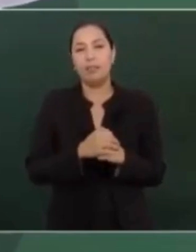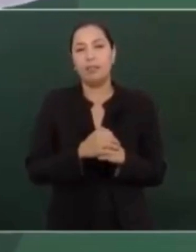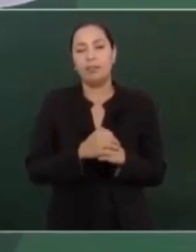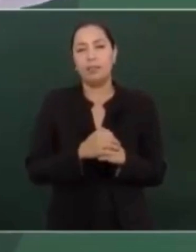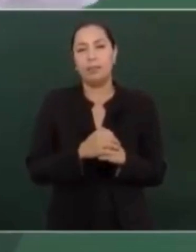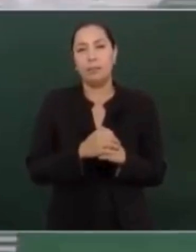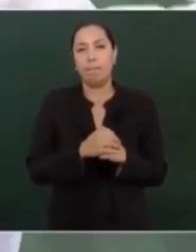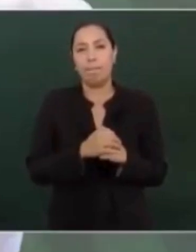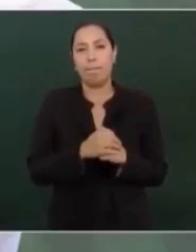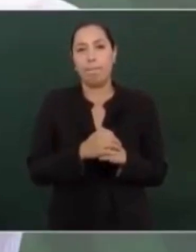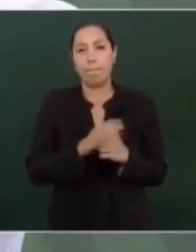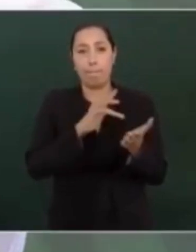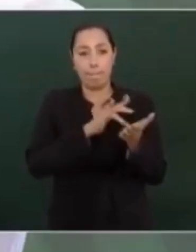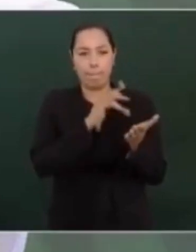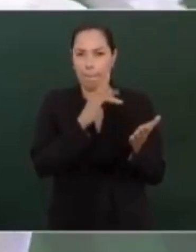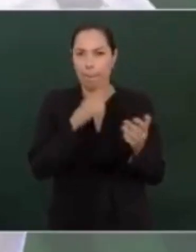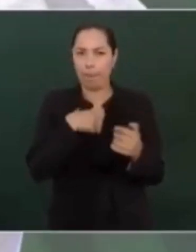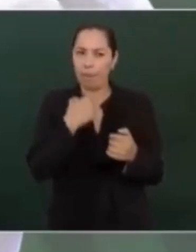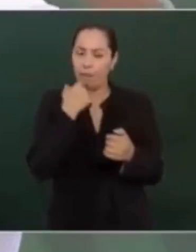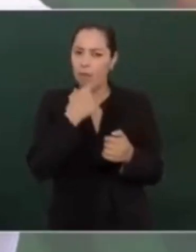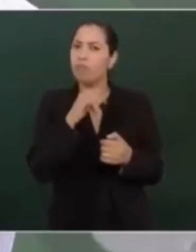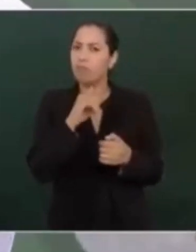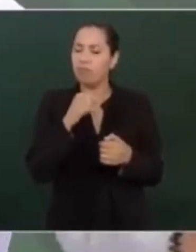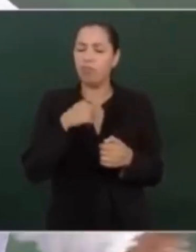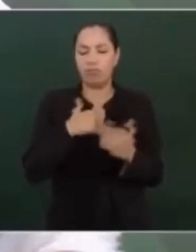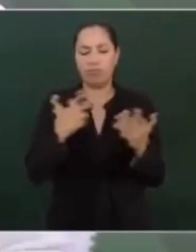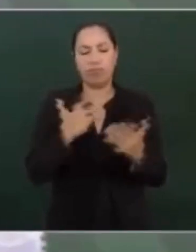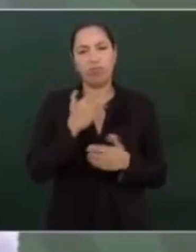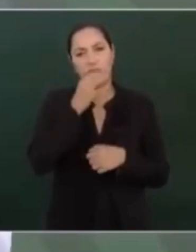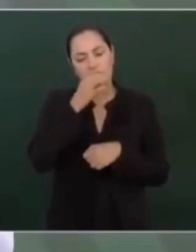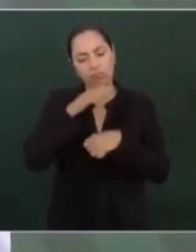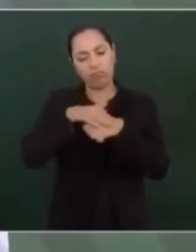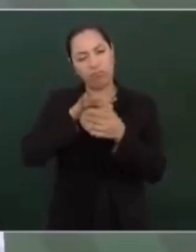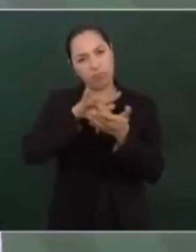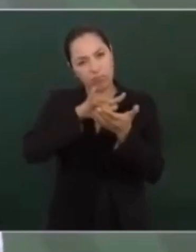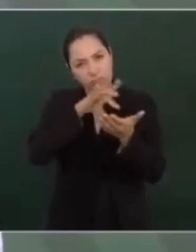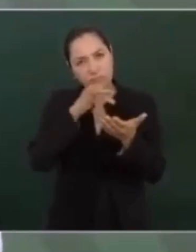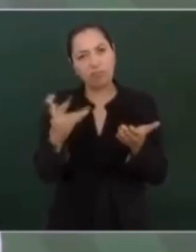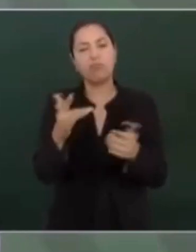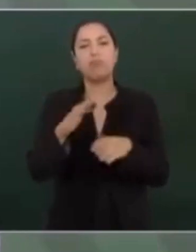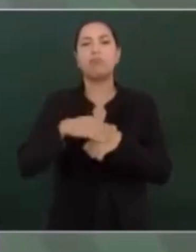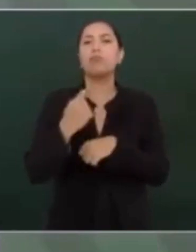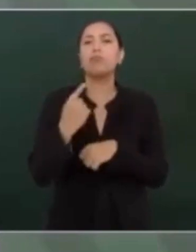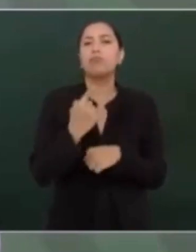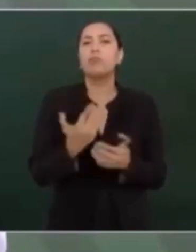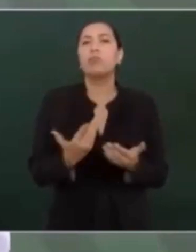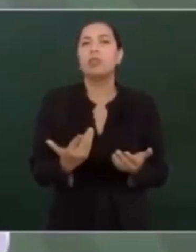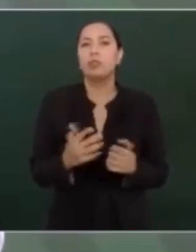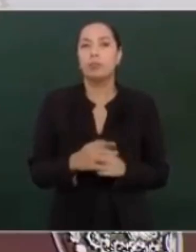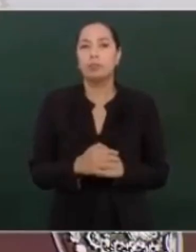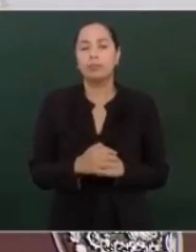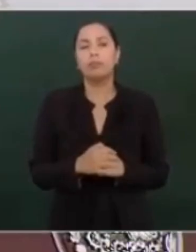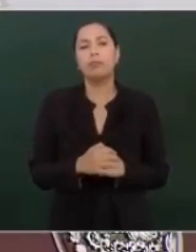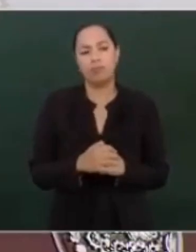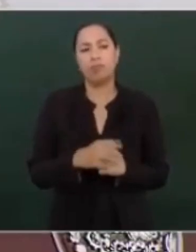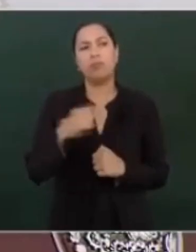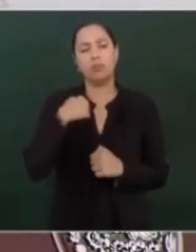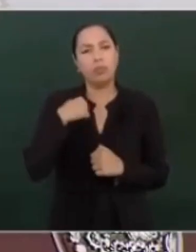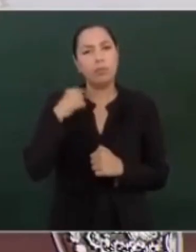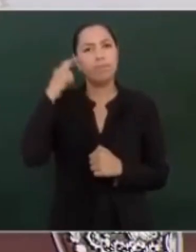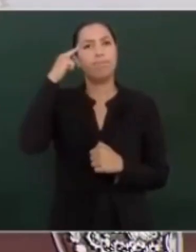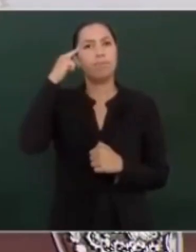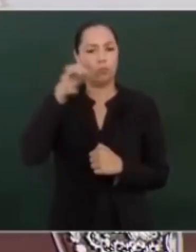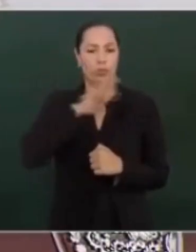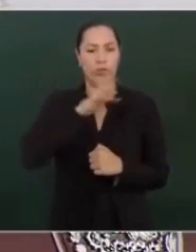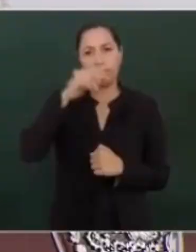al final lo tengo que hacer porque es de sabios cambiar de opinión